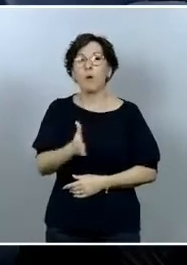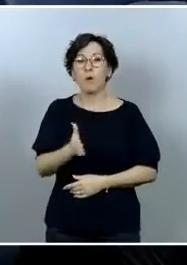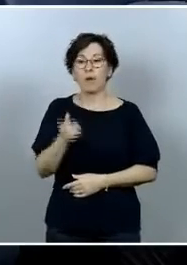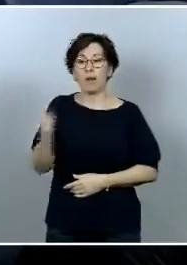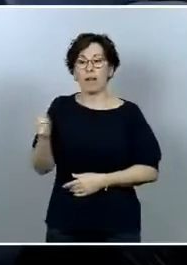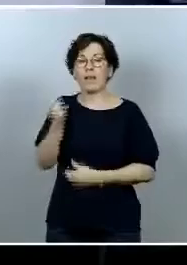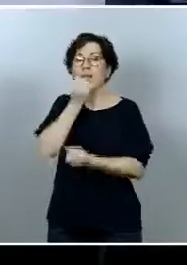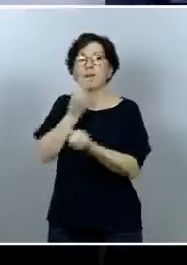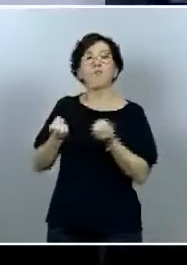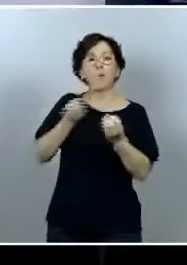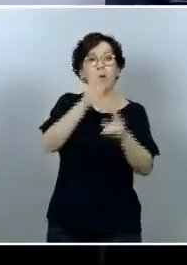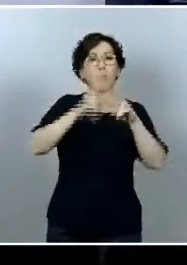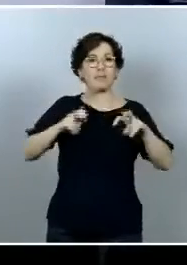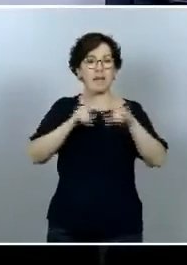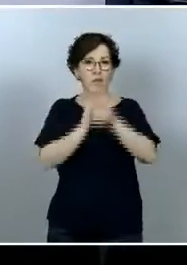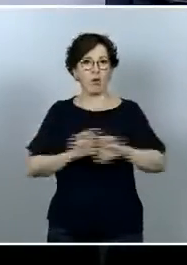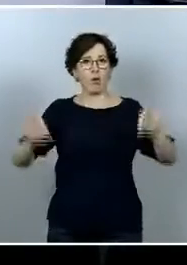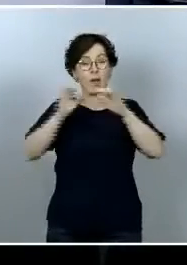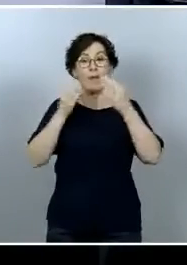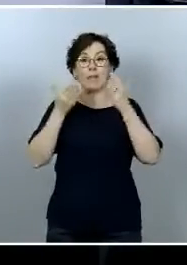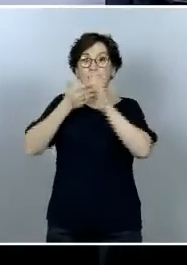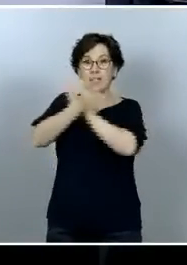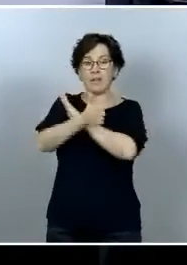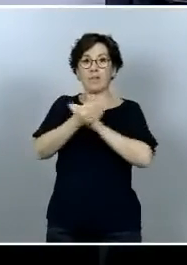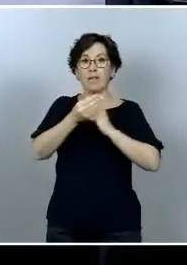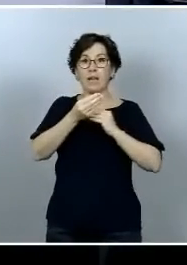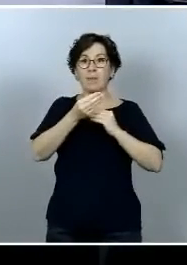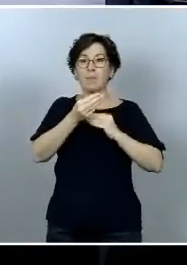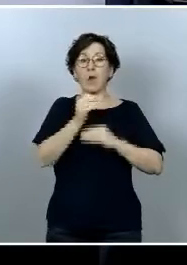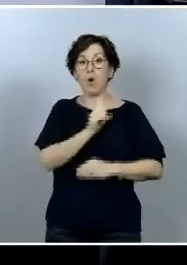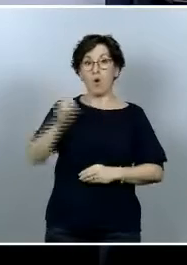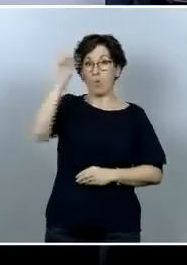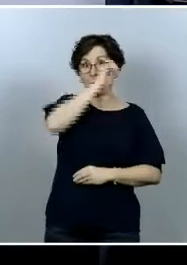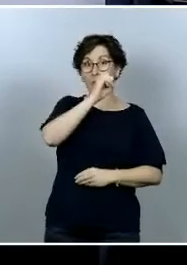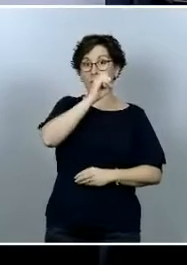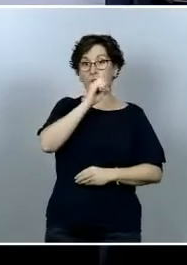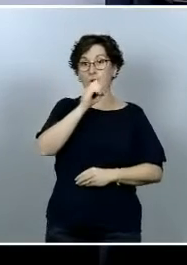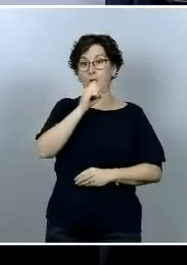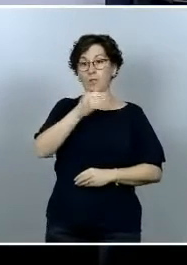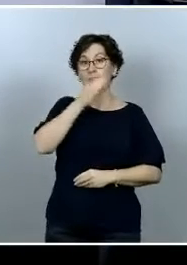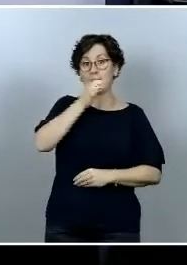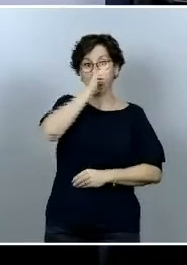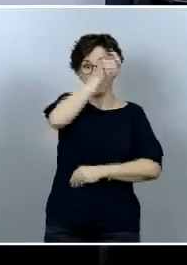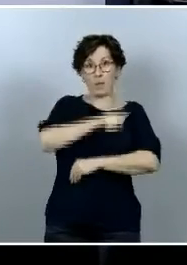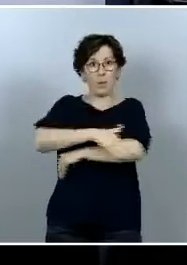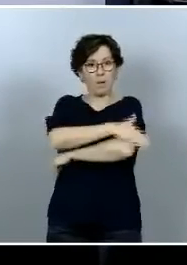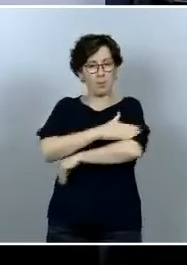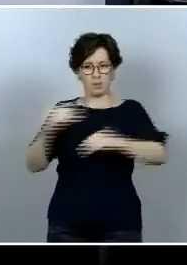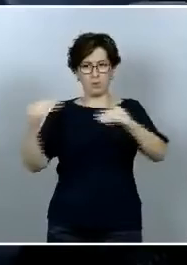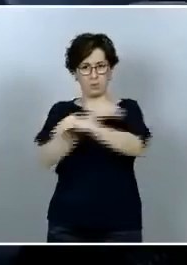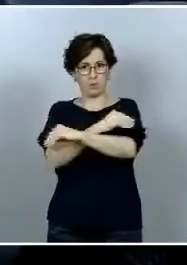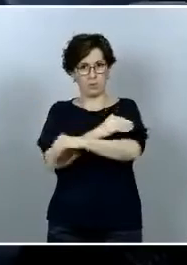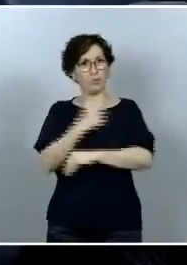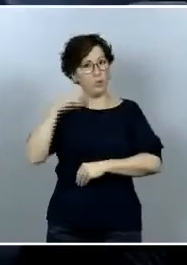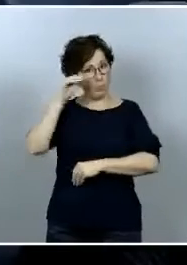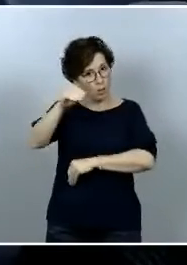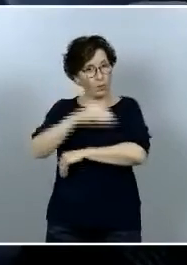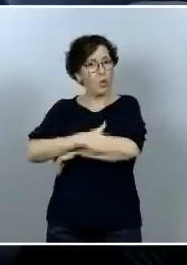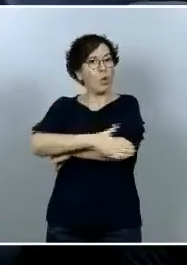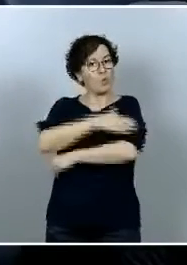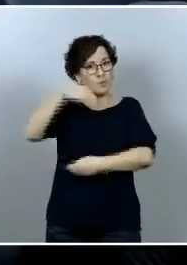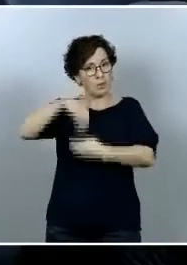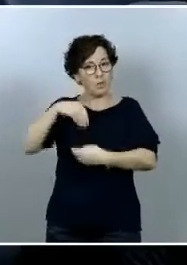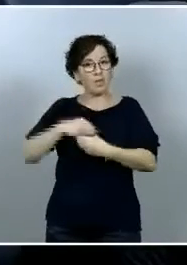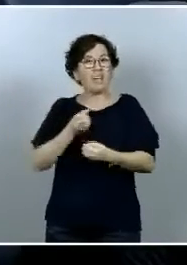parece que contradice un poco la versión del ministro quería preguntarle Marlaska ocultó información y eso puede suponer